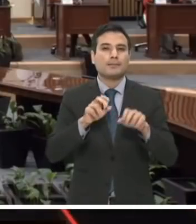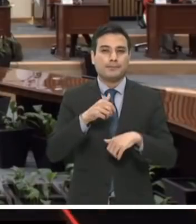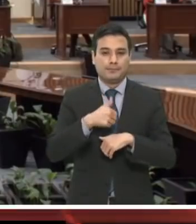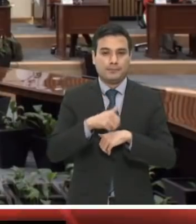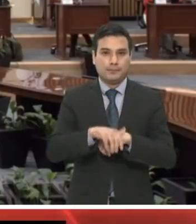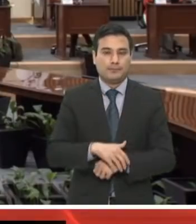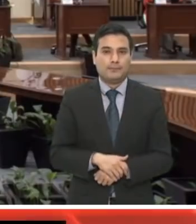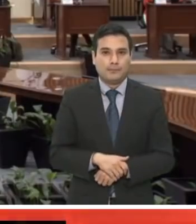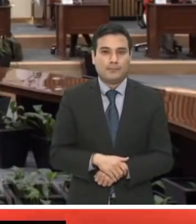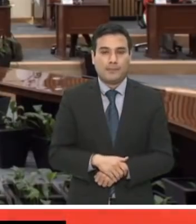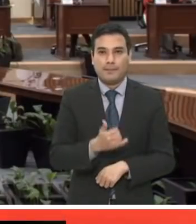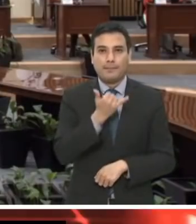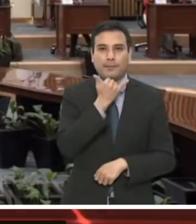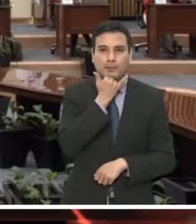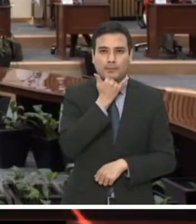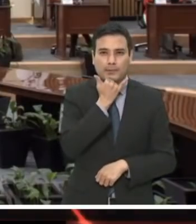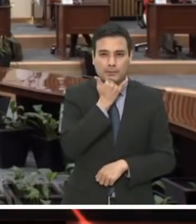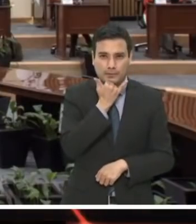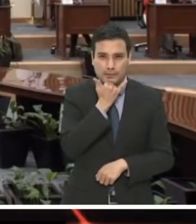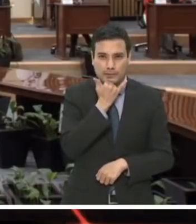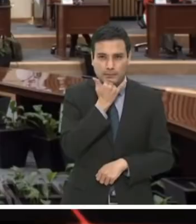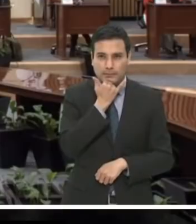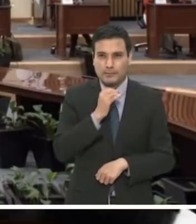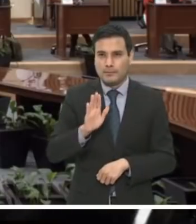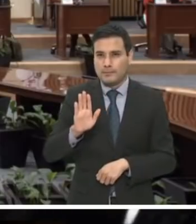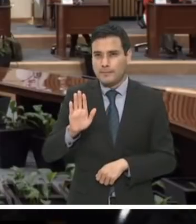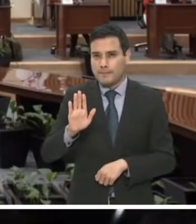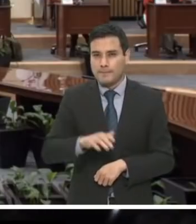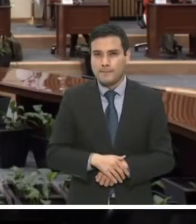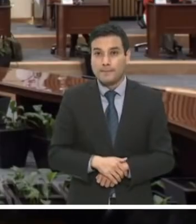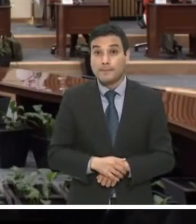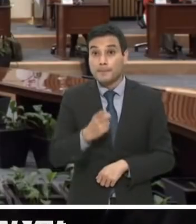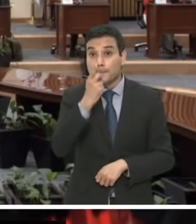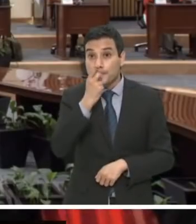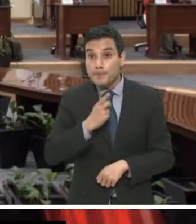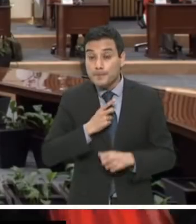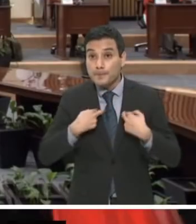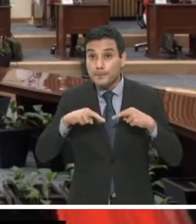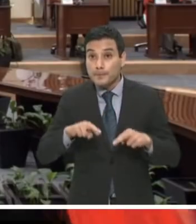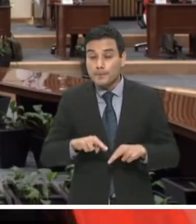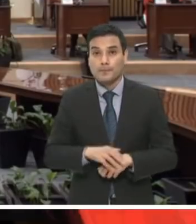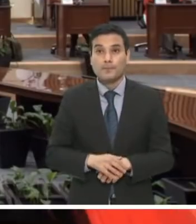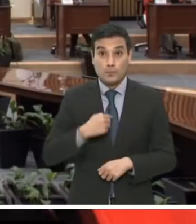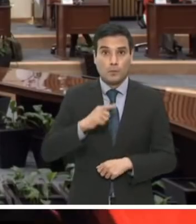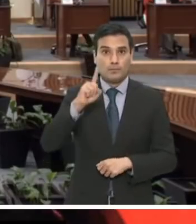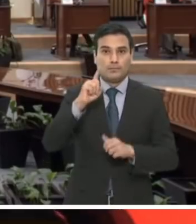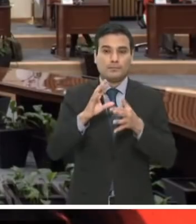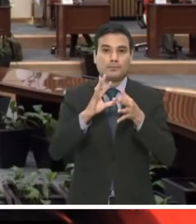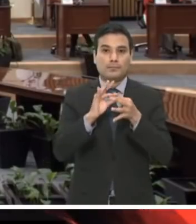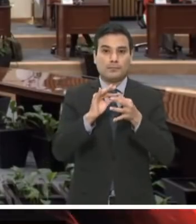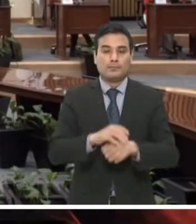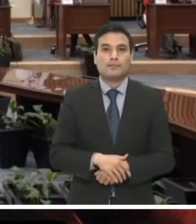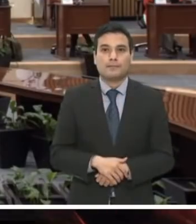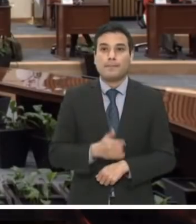Así es, amigos y amigas, como ustedes ya escucharon, Lorenzo Córdoba y Acción Nacional se oponen a que Morena